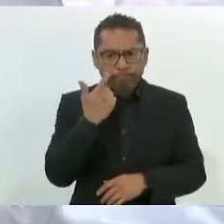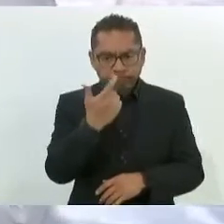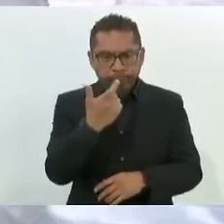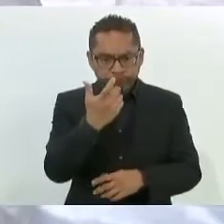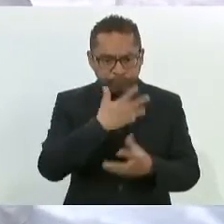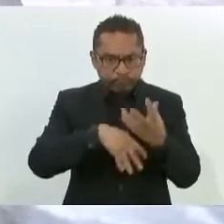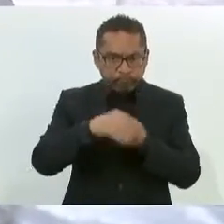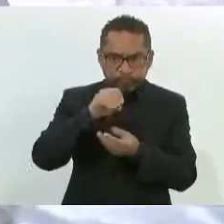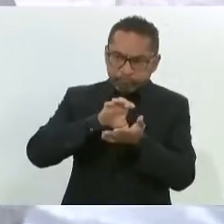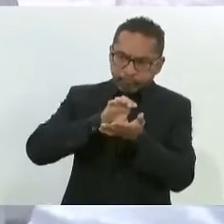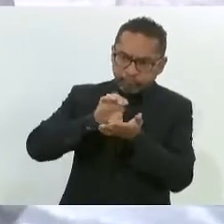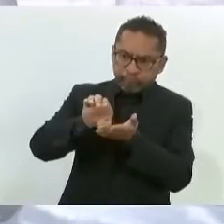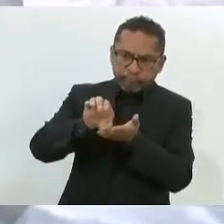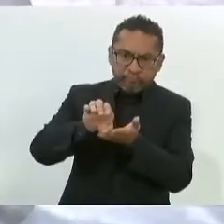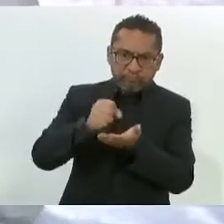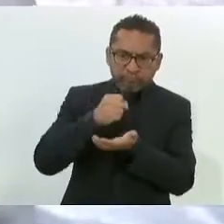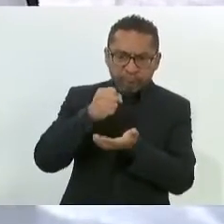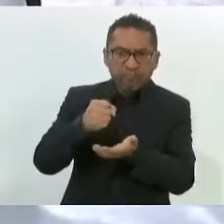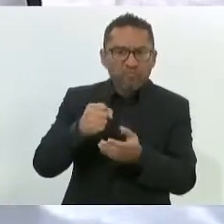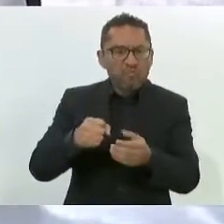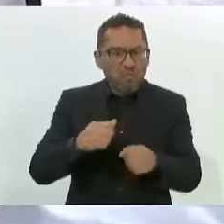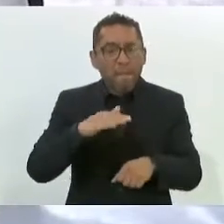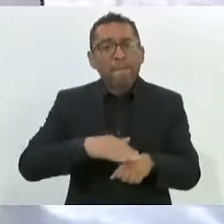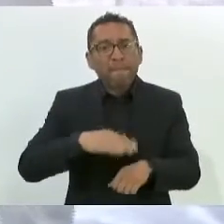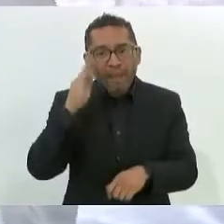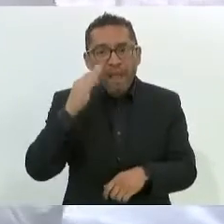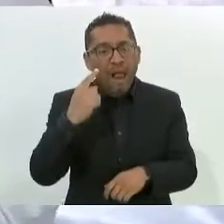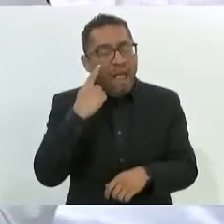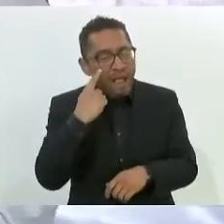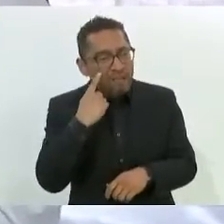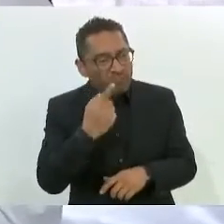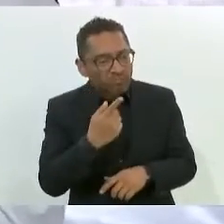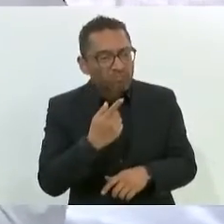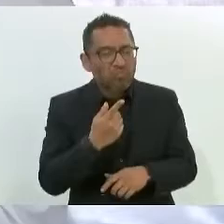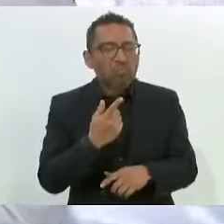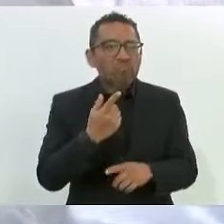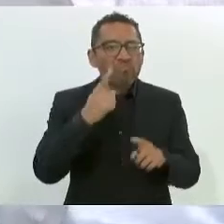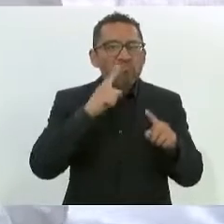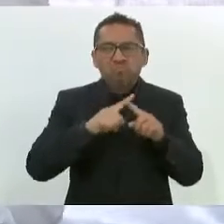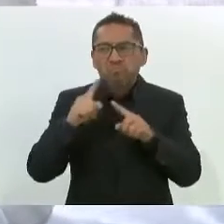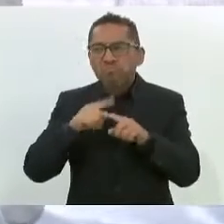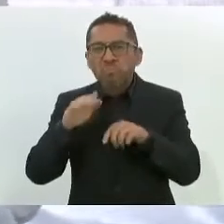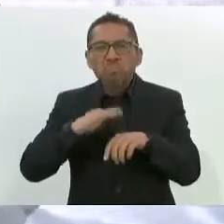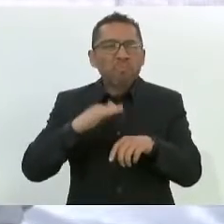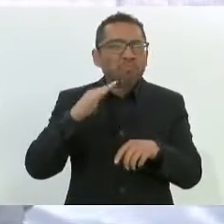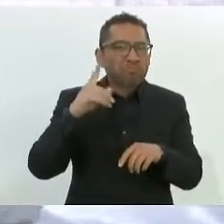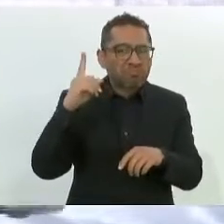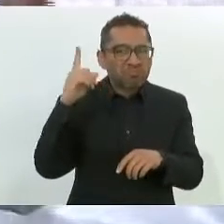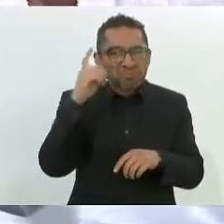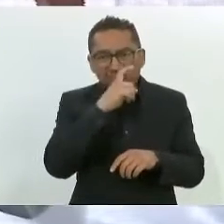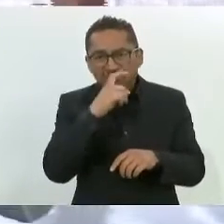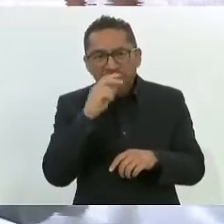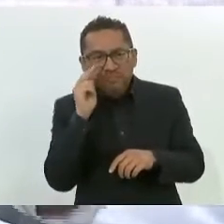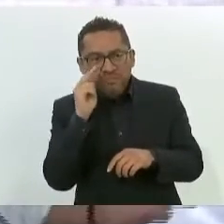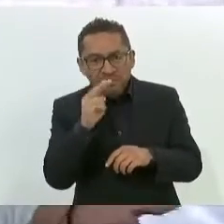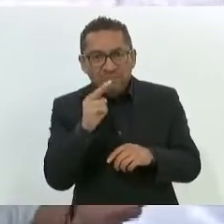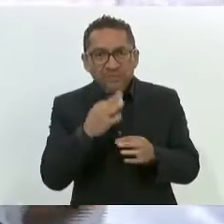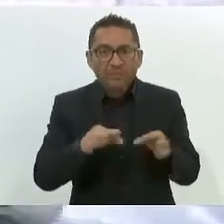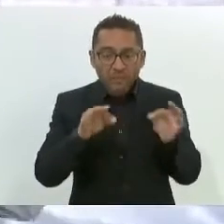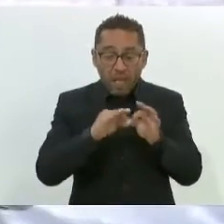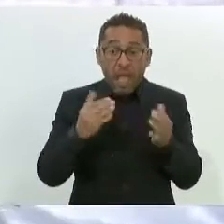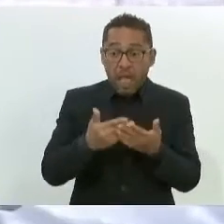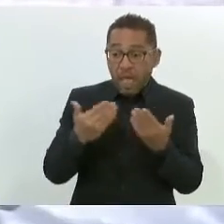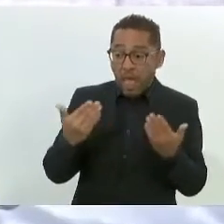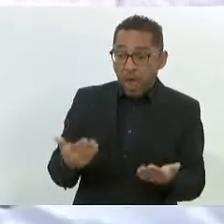mucho esfuerzo, pero se han dado pasos muy significativos, que ahora complementados con el esfuerzo de la Guardia Nacional,